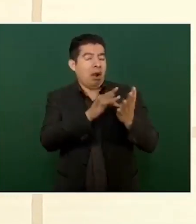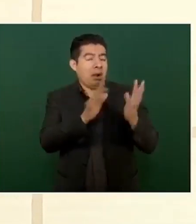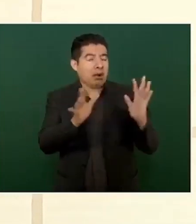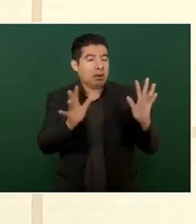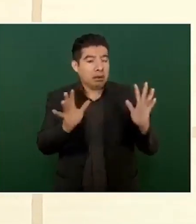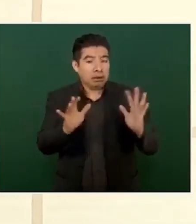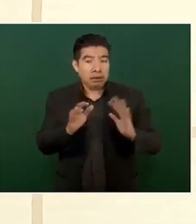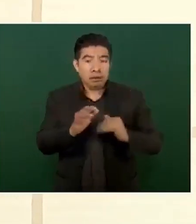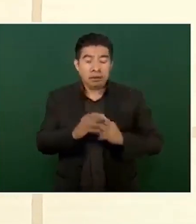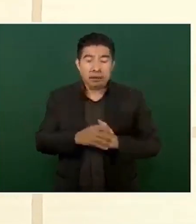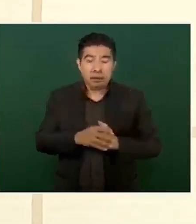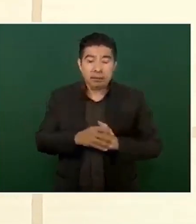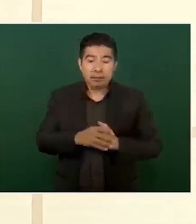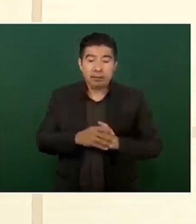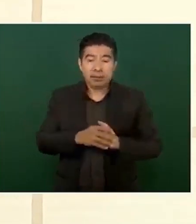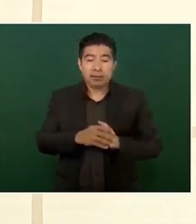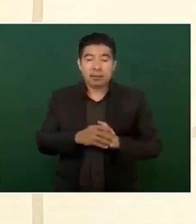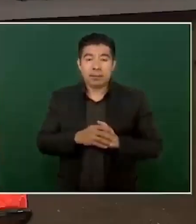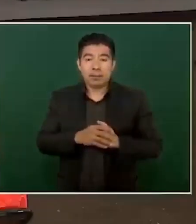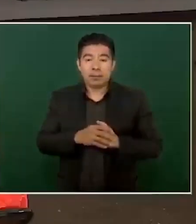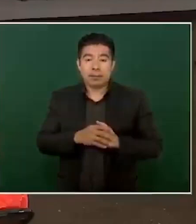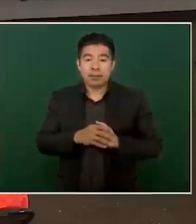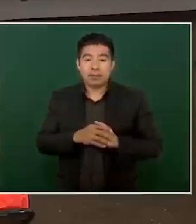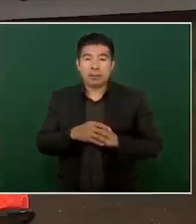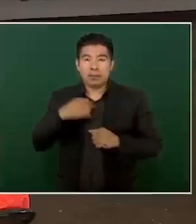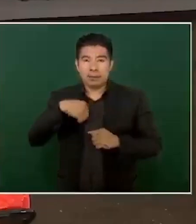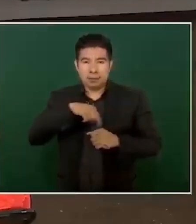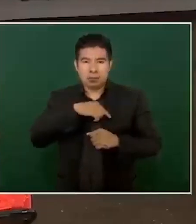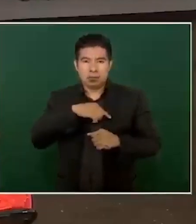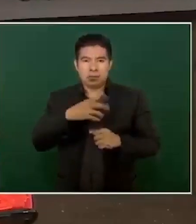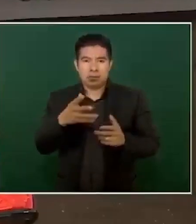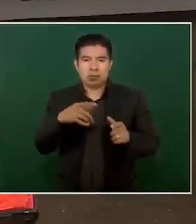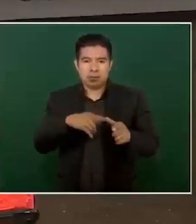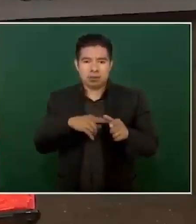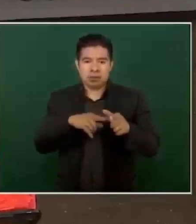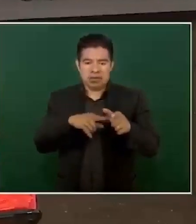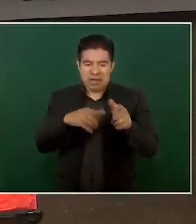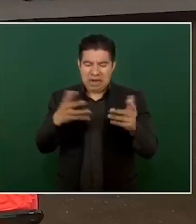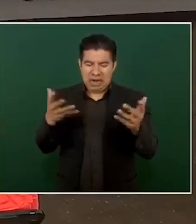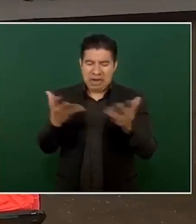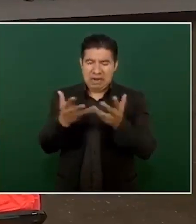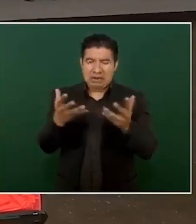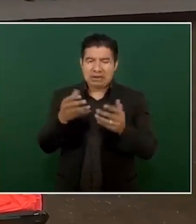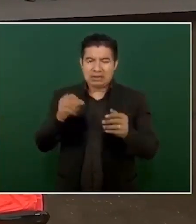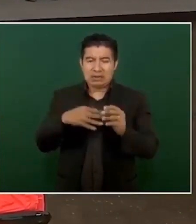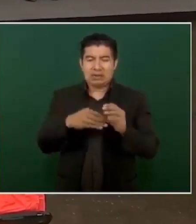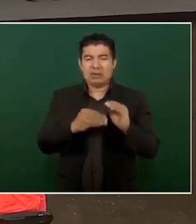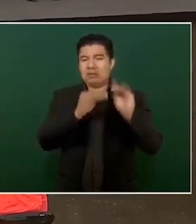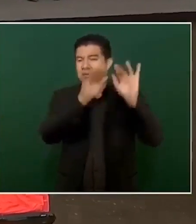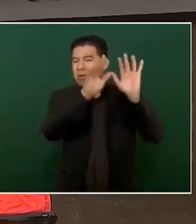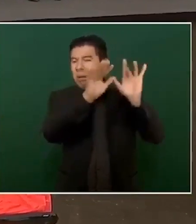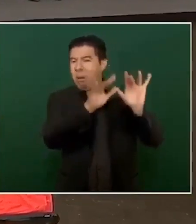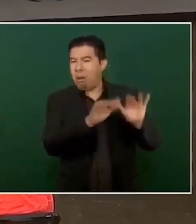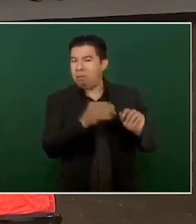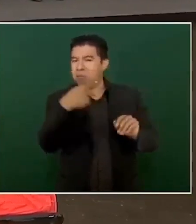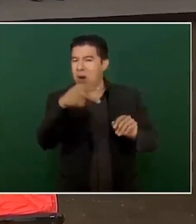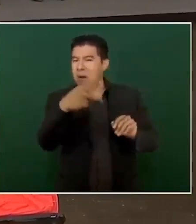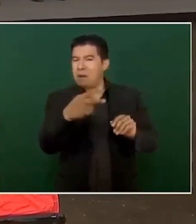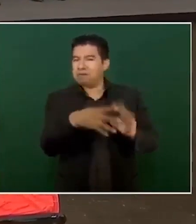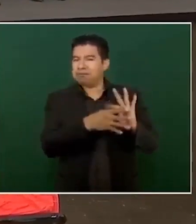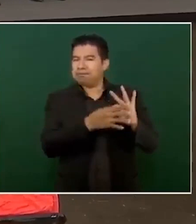Si estuviésemos En la situación Que ustedes describen En su panfleto Panfleto